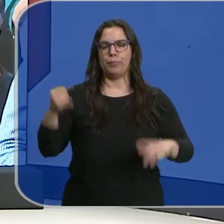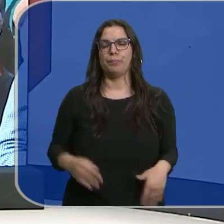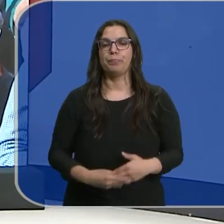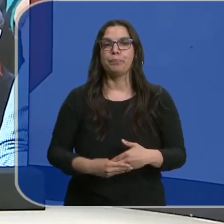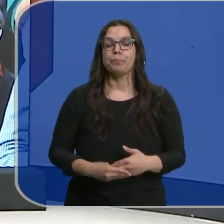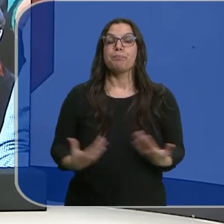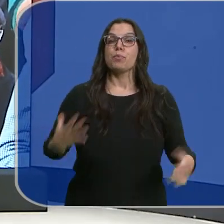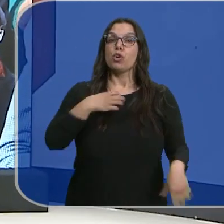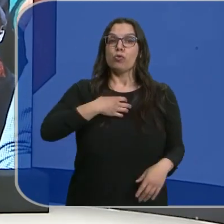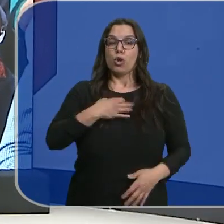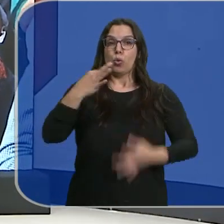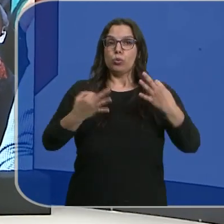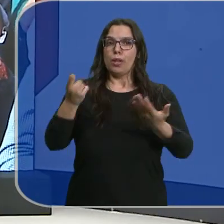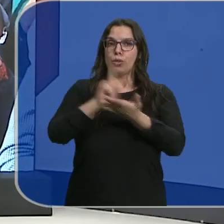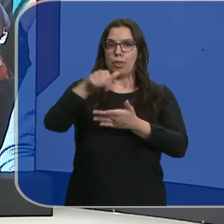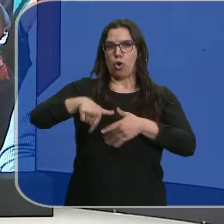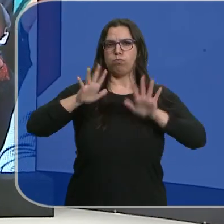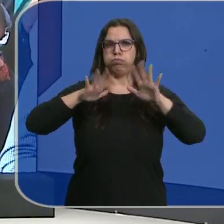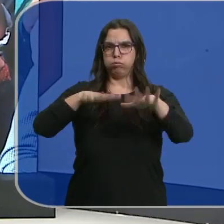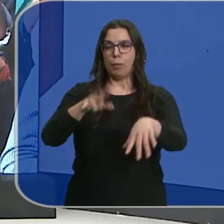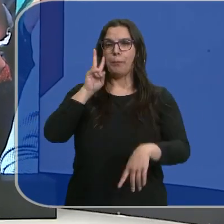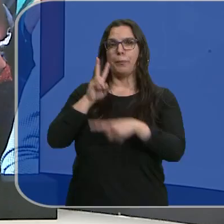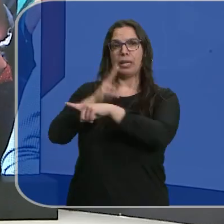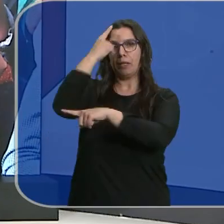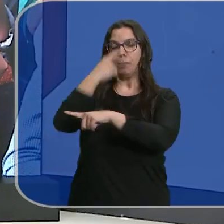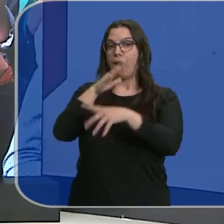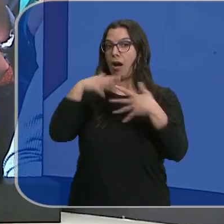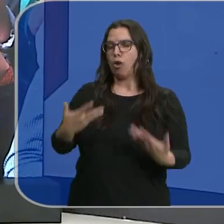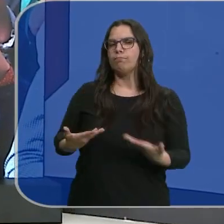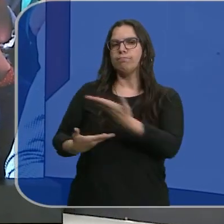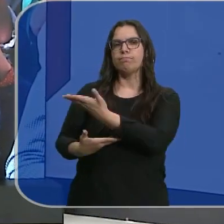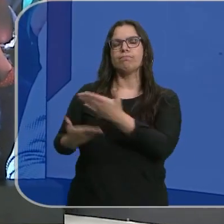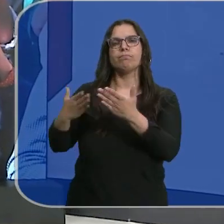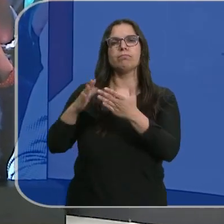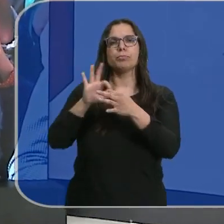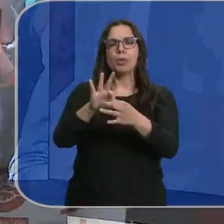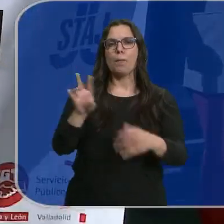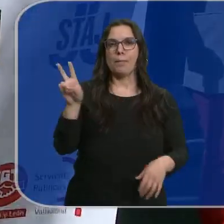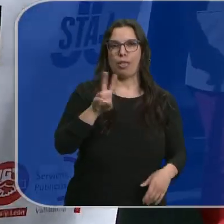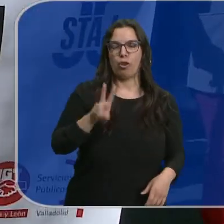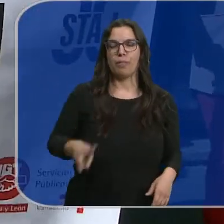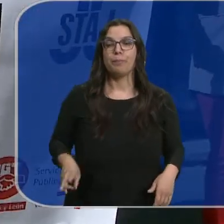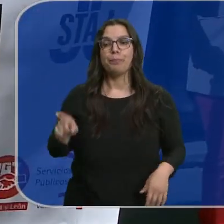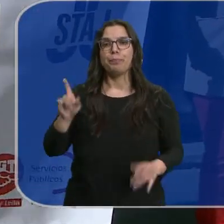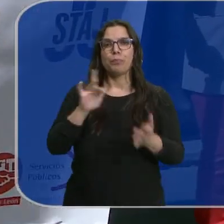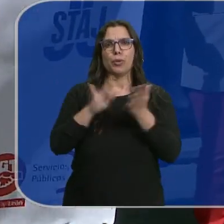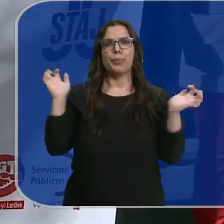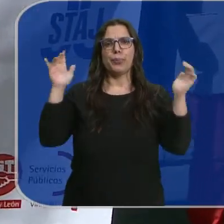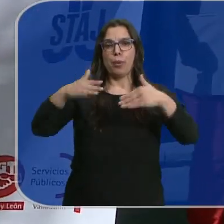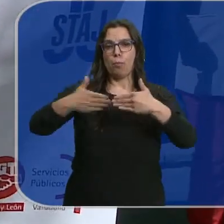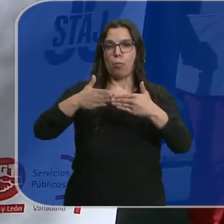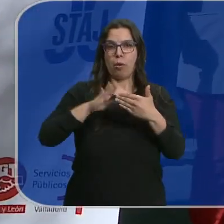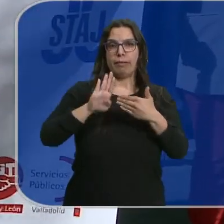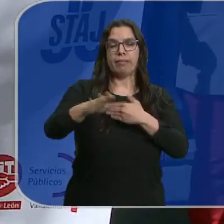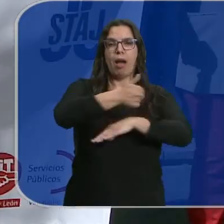los funcionarios de justicia han vuelto a salir hoy a la calle. Estas imágenes que van a ver a continuación pertenecen a Valladolid. Allí se han concentrado ante las